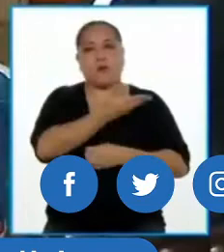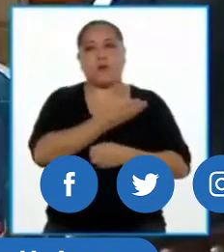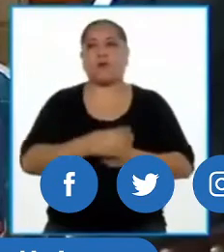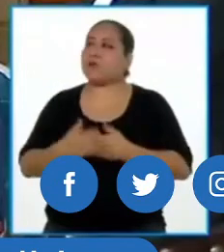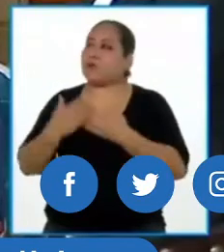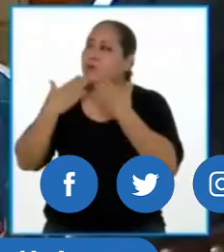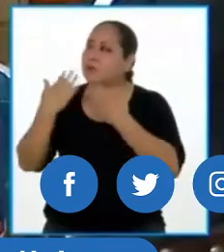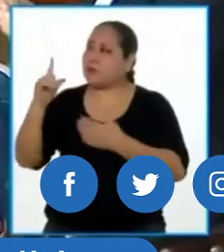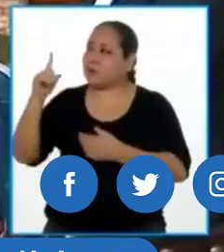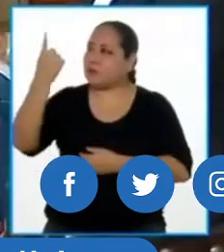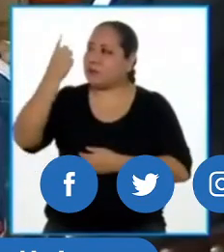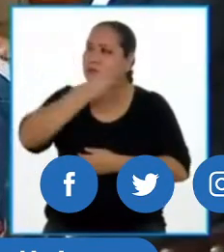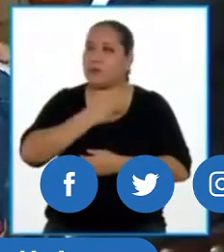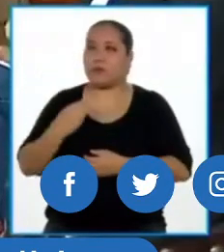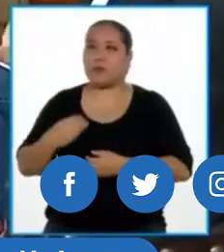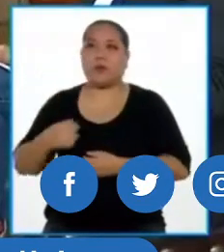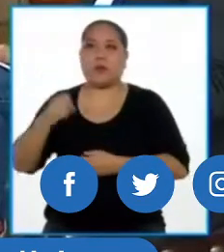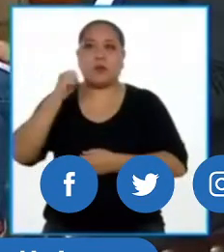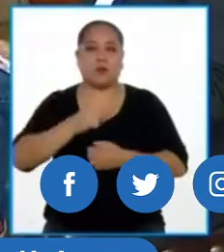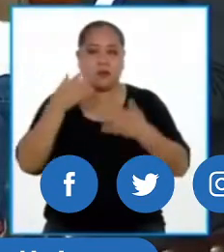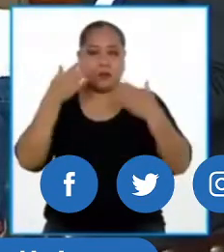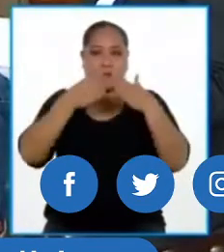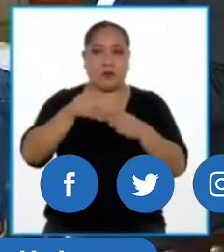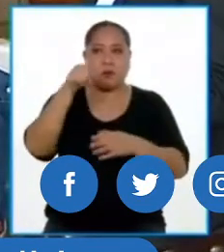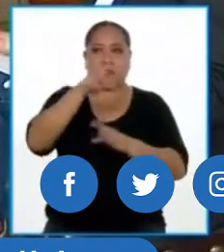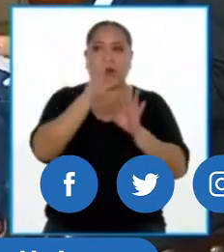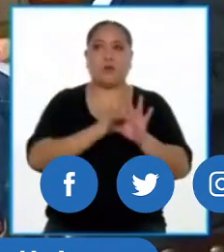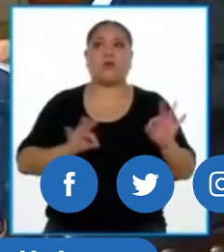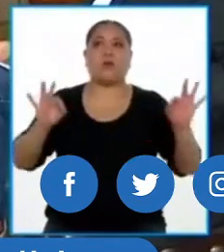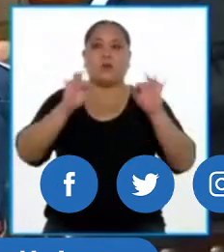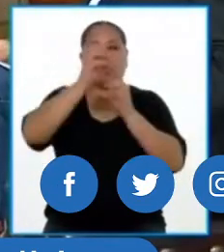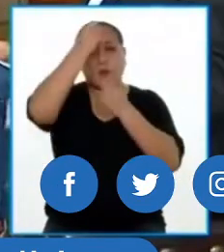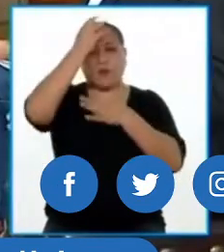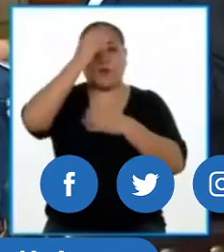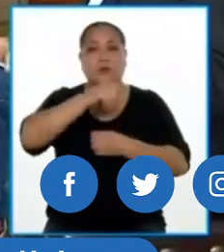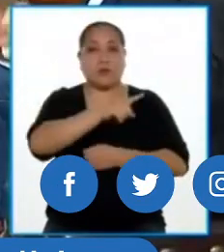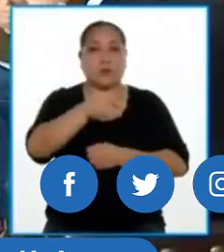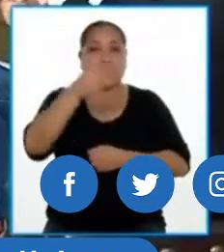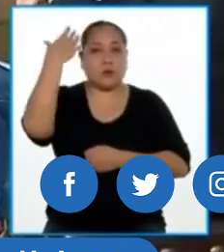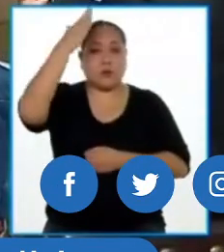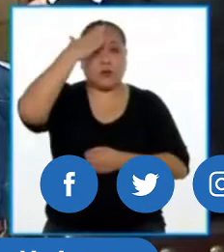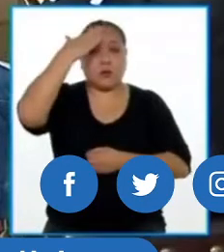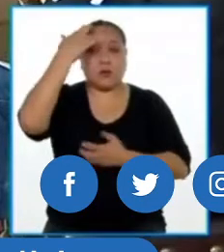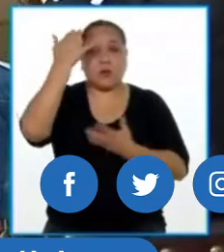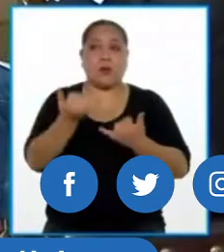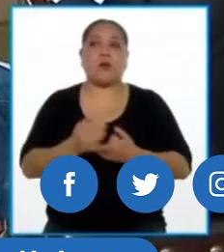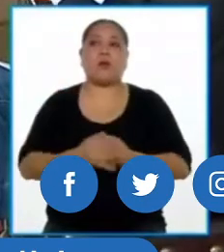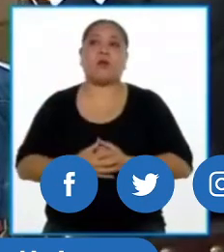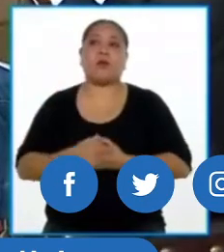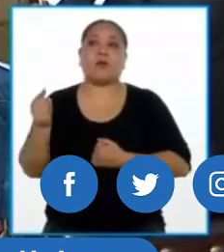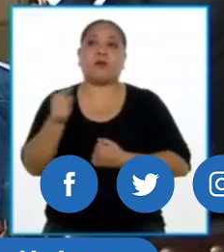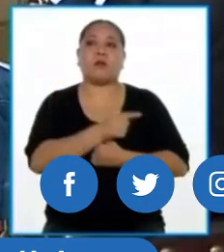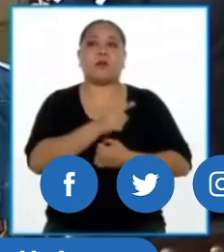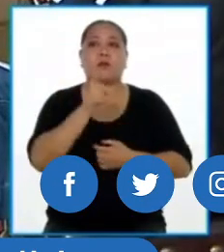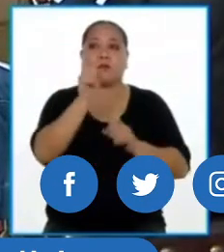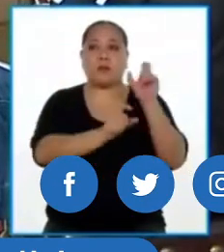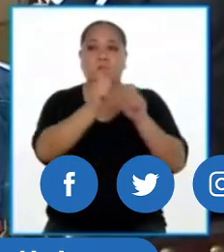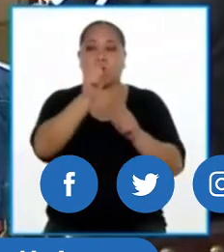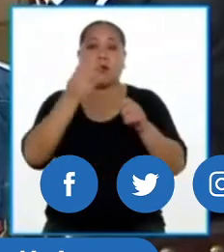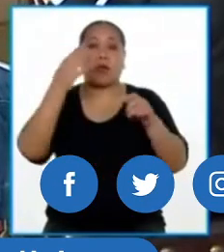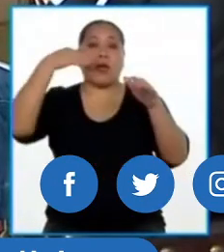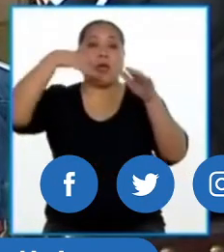Gracias, Premier. Bueno, sí, esa precisión importante, como ustedes saben, en la actualidad, aquellas personas que